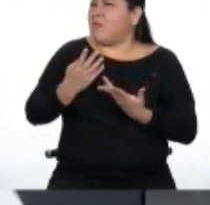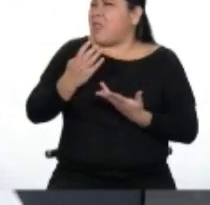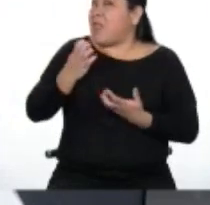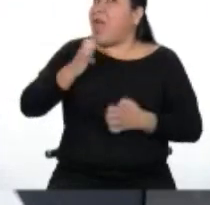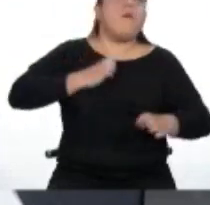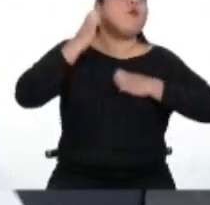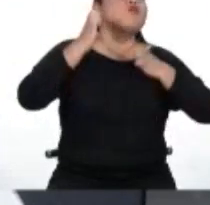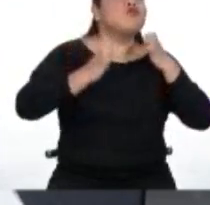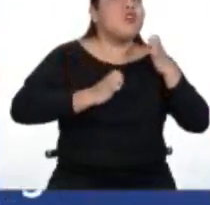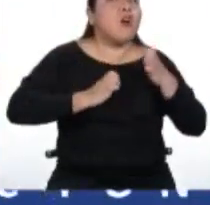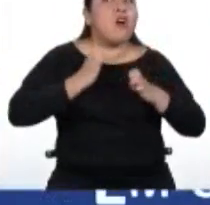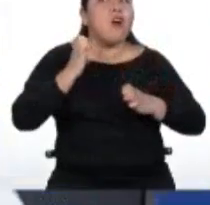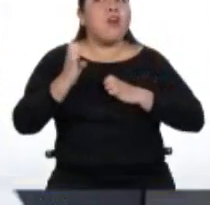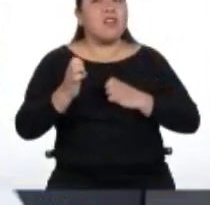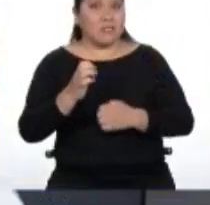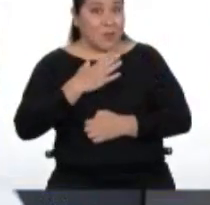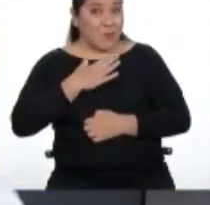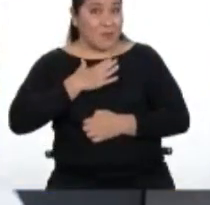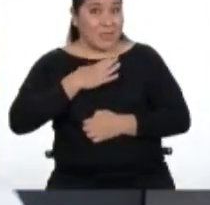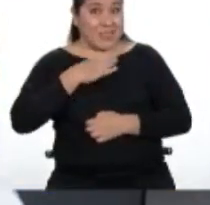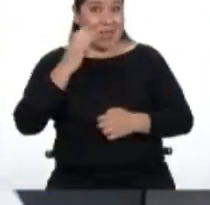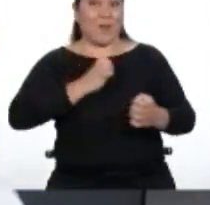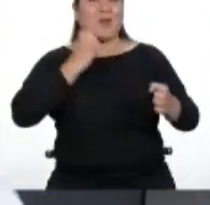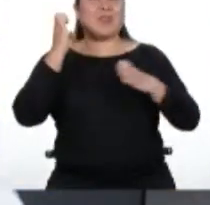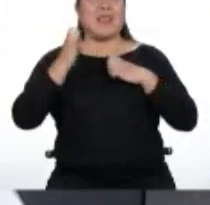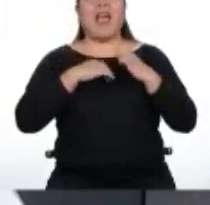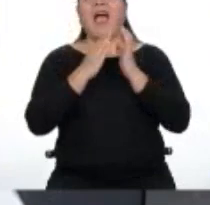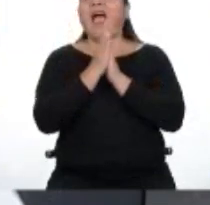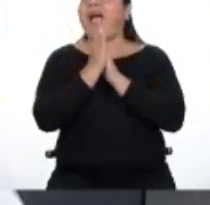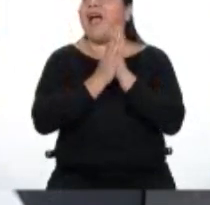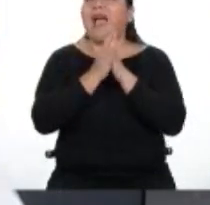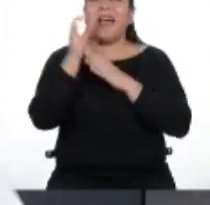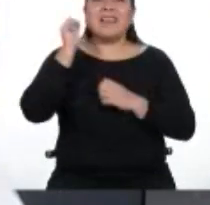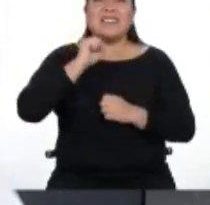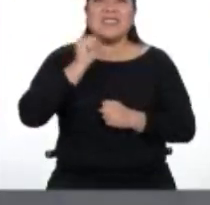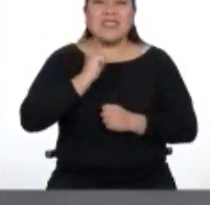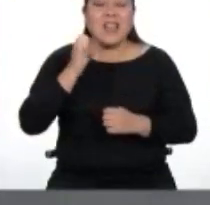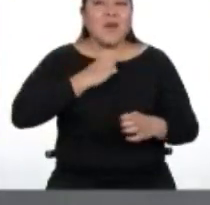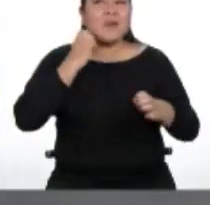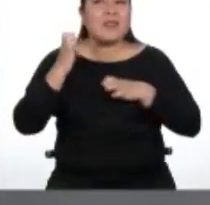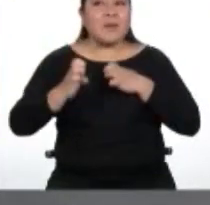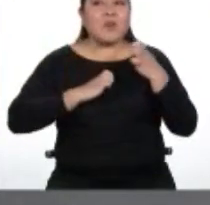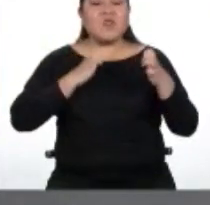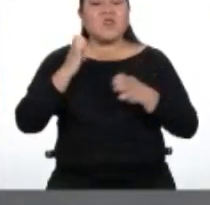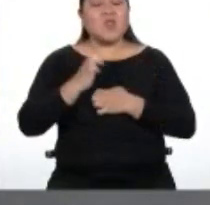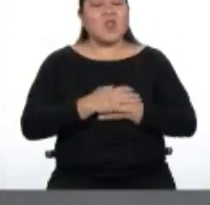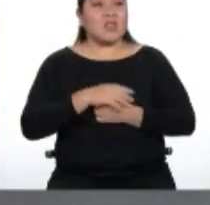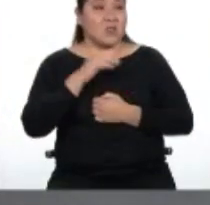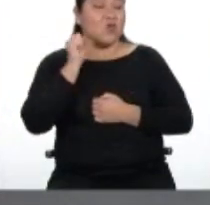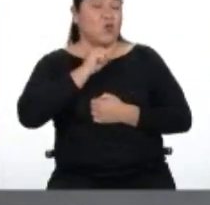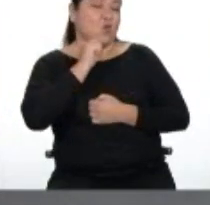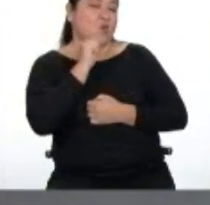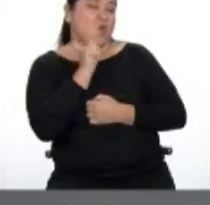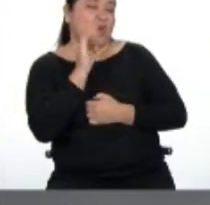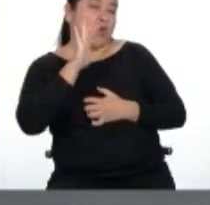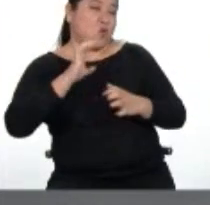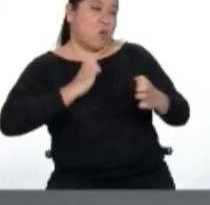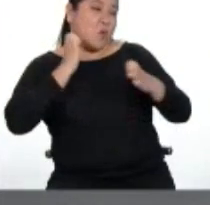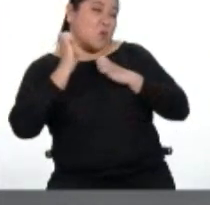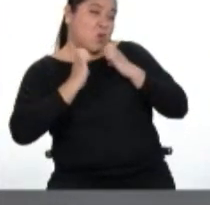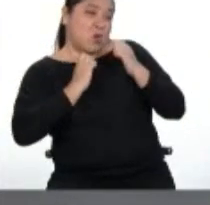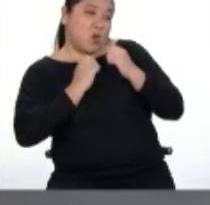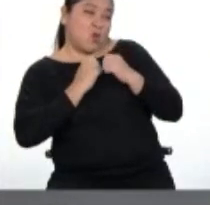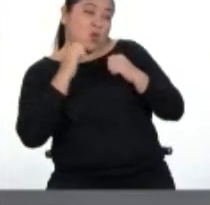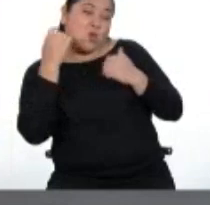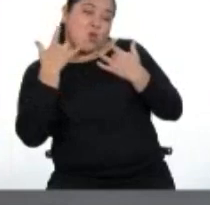¡Mociones! ¡O son mis emociones! Tienes razón, Tocino. tus emociones. Tus emociones tristes y